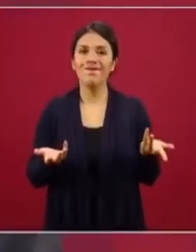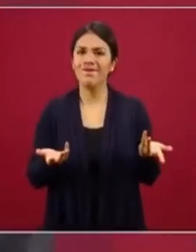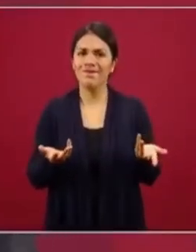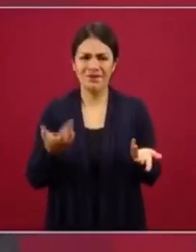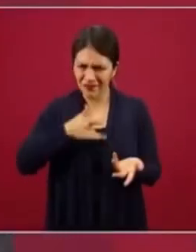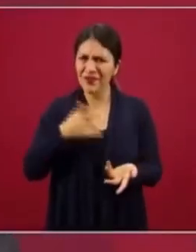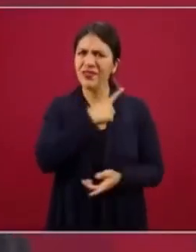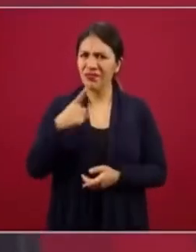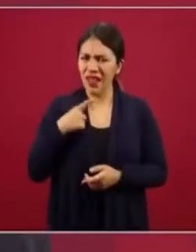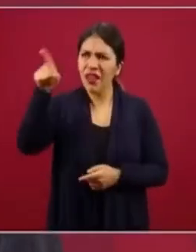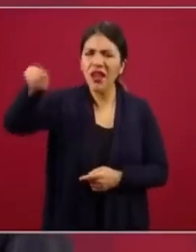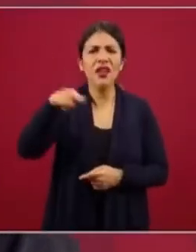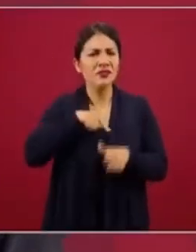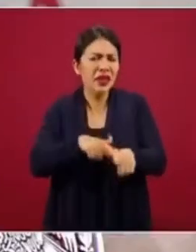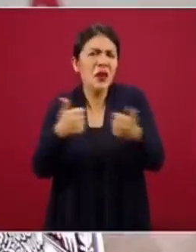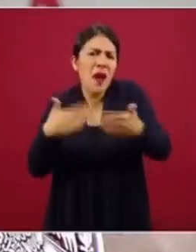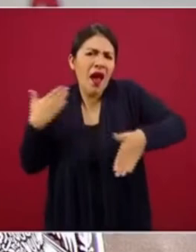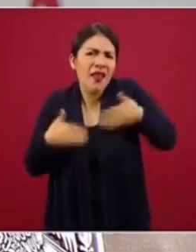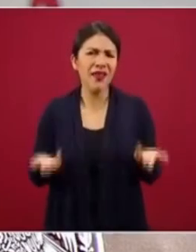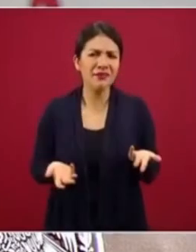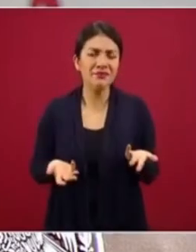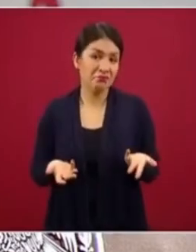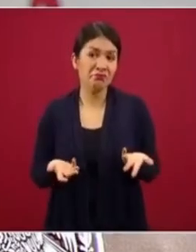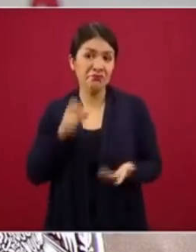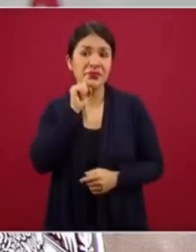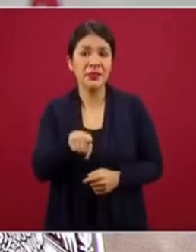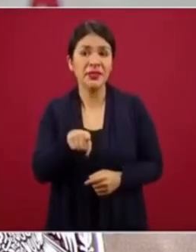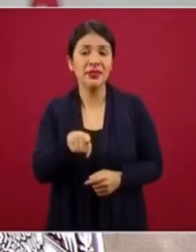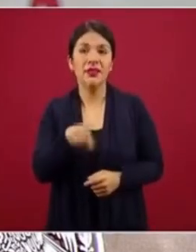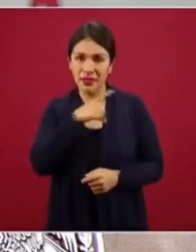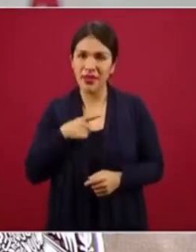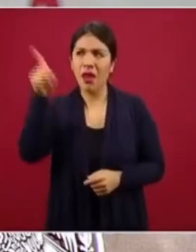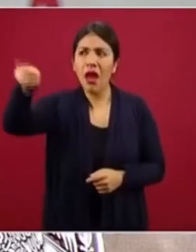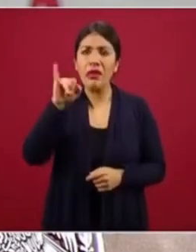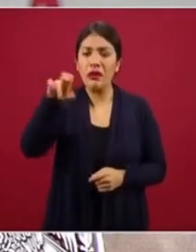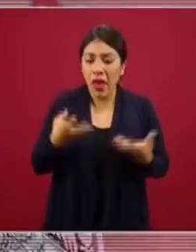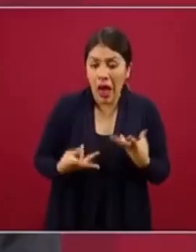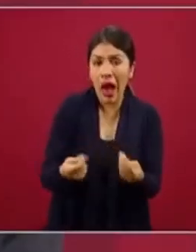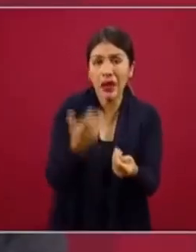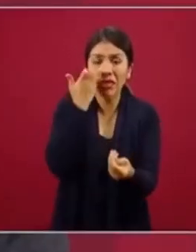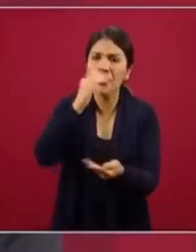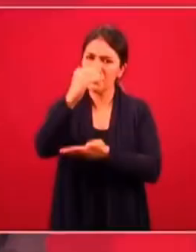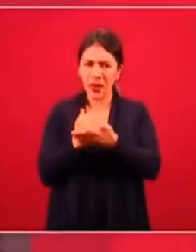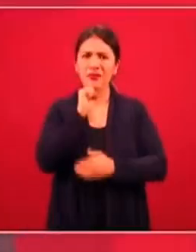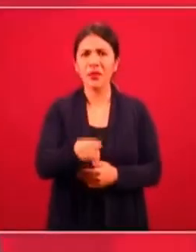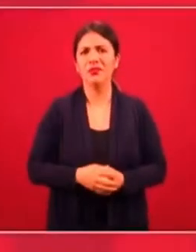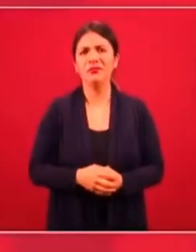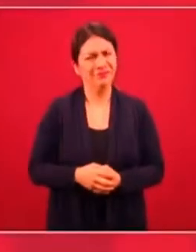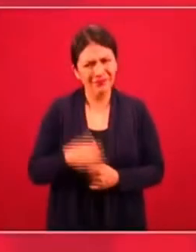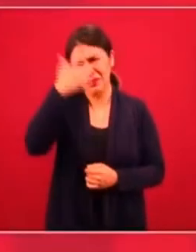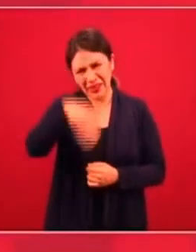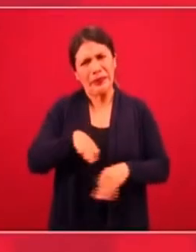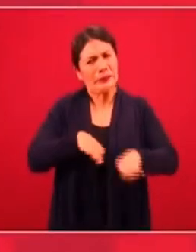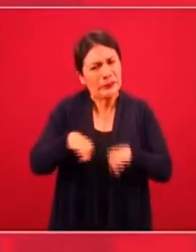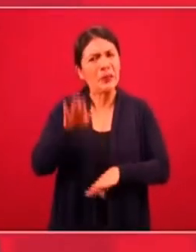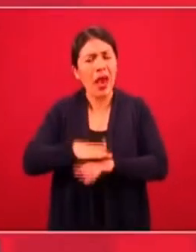no quedan en el sentido del humor, también que bajen sus gastos. Cuesta mucho